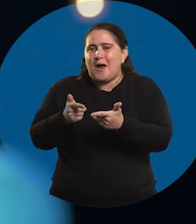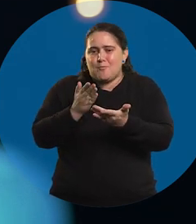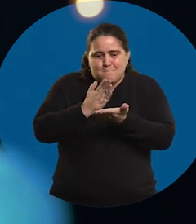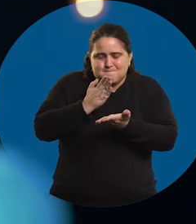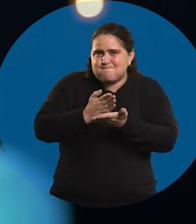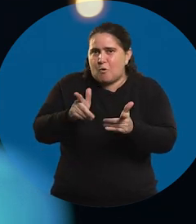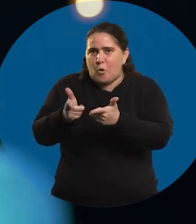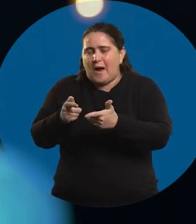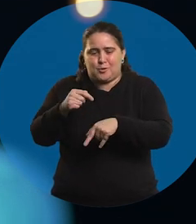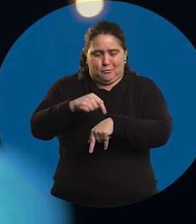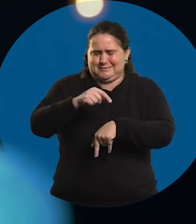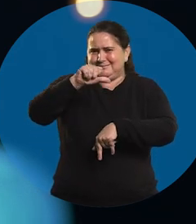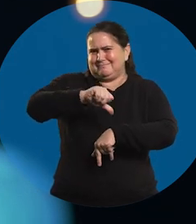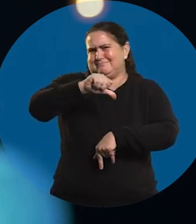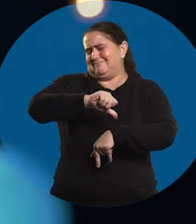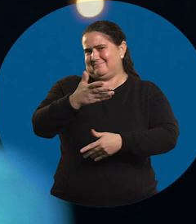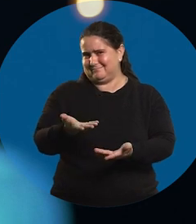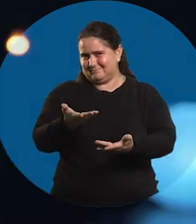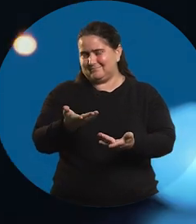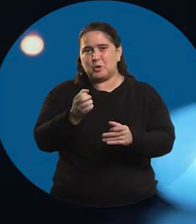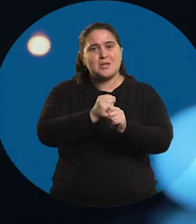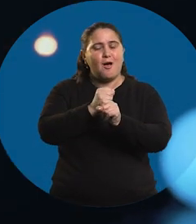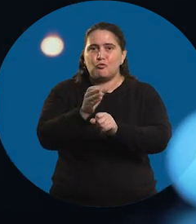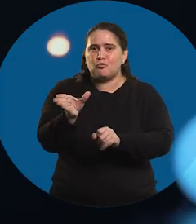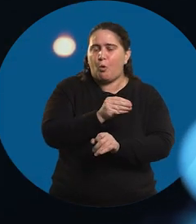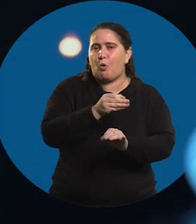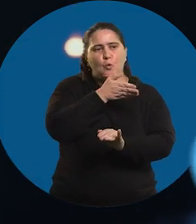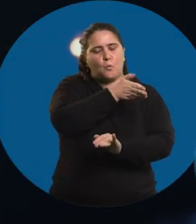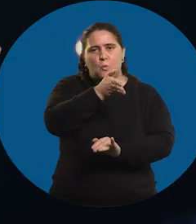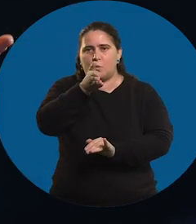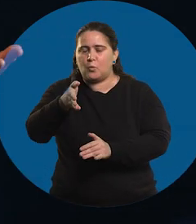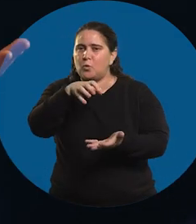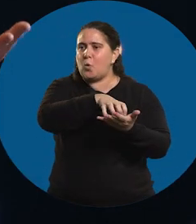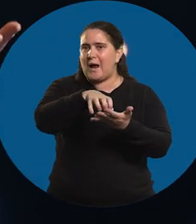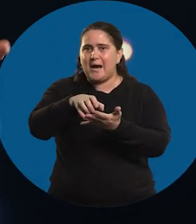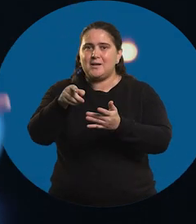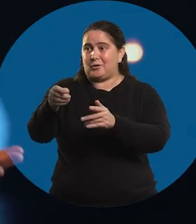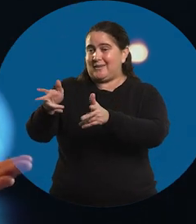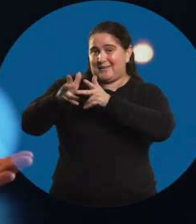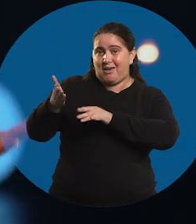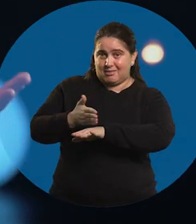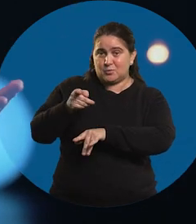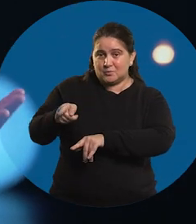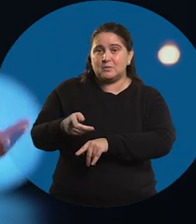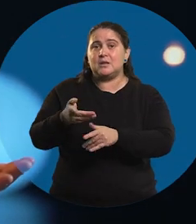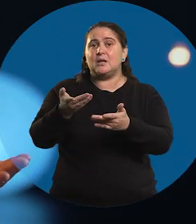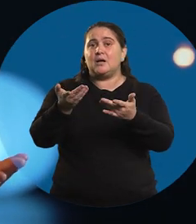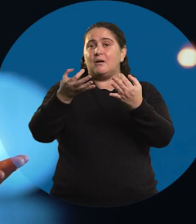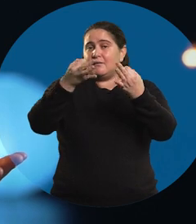me daría las horas del día. Todos los trabajos o todos los lugares que tú mencionaste